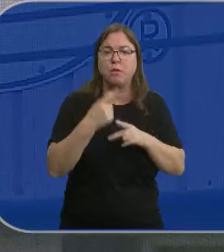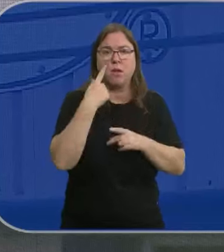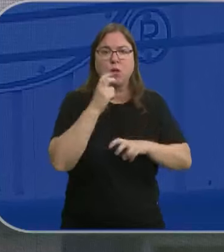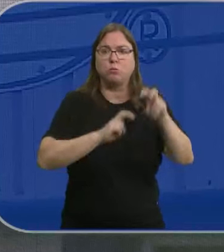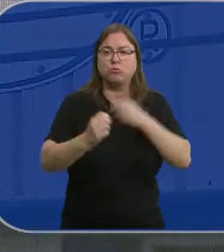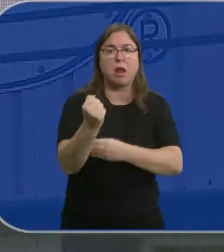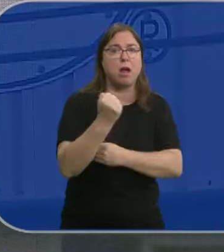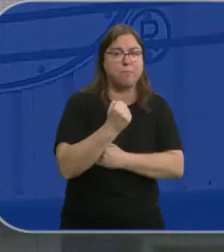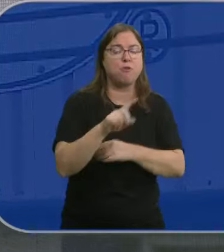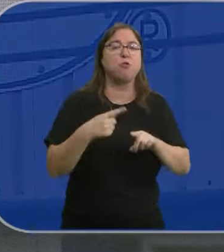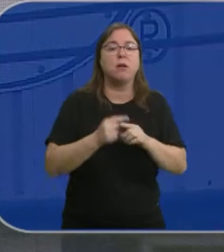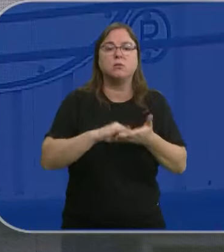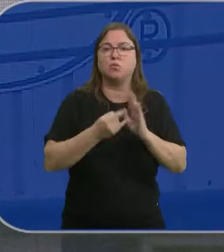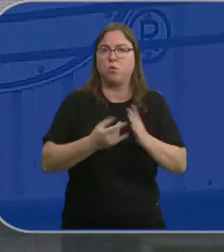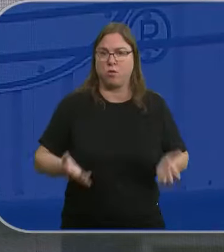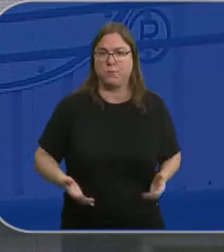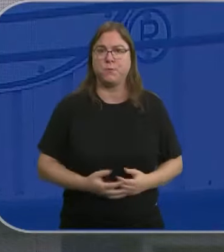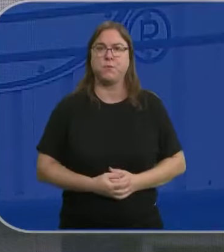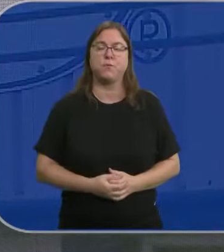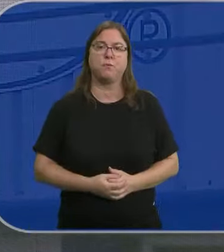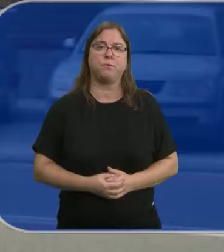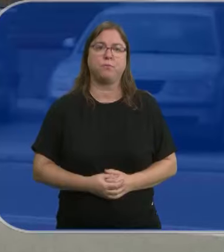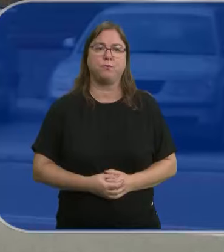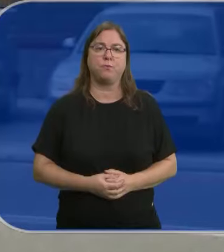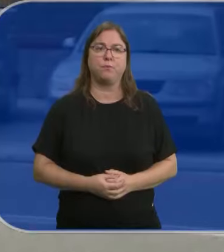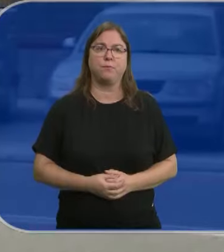encontrar apoyos y también una solución. Laura Barros.